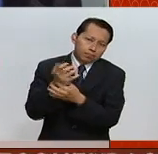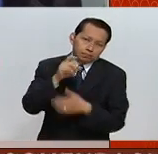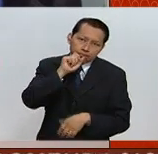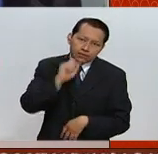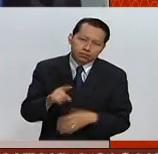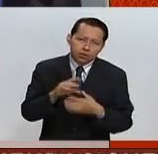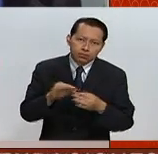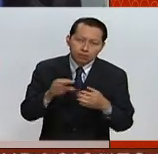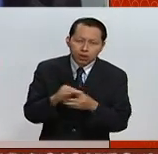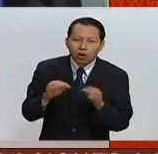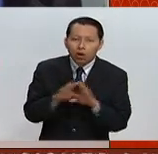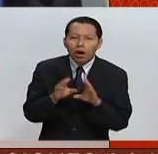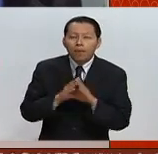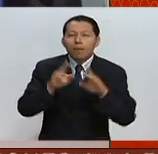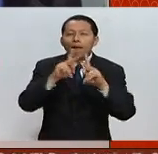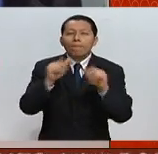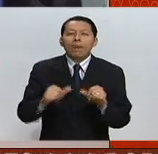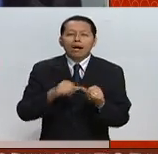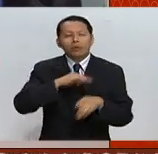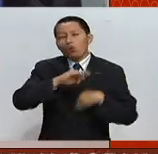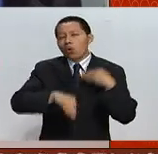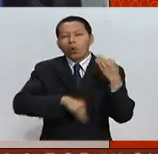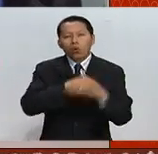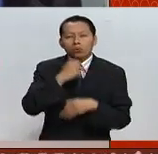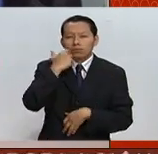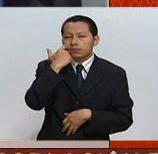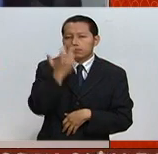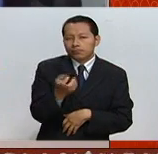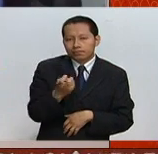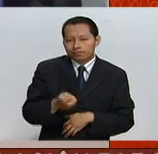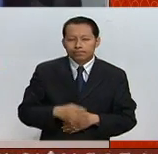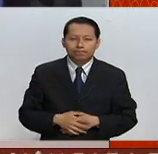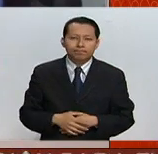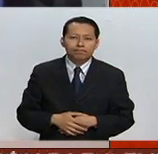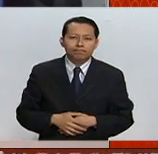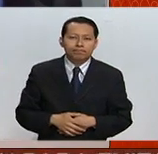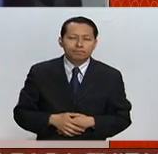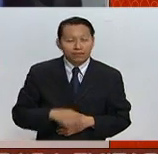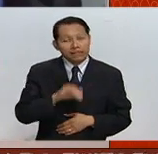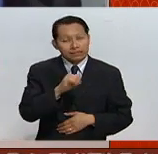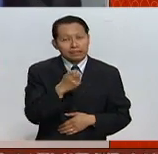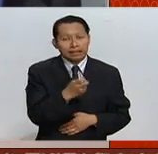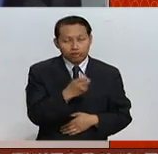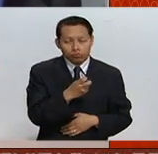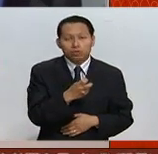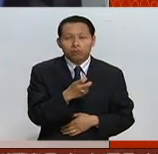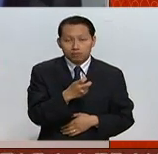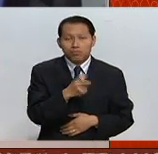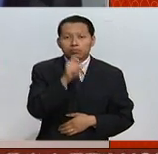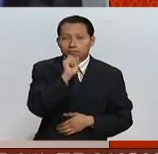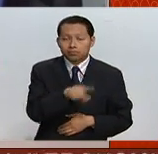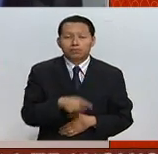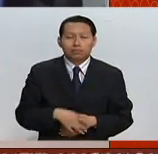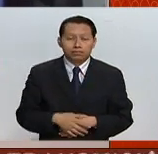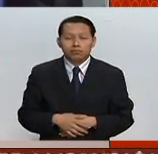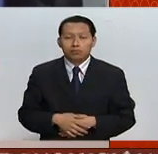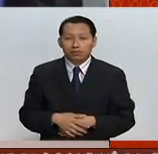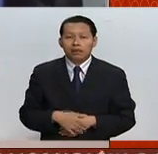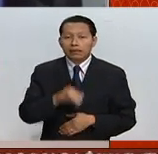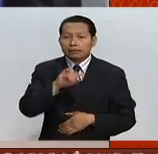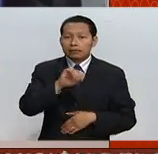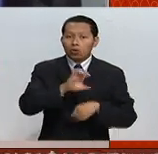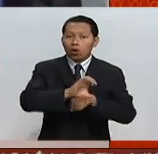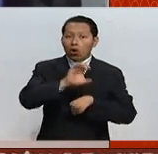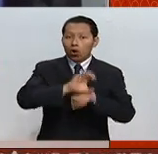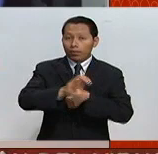paz es algo que todo mundo desea finalmente. Sí, correcto, así estamos. Sí, Colombia